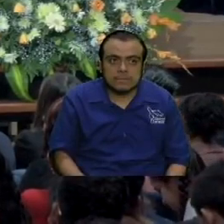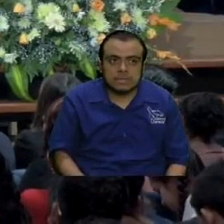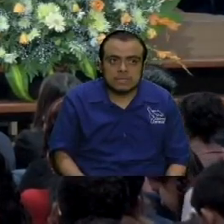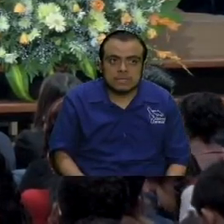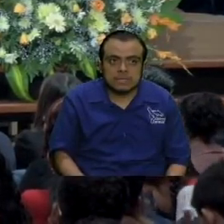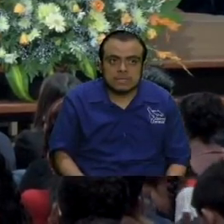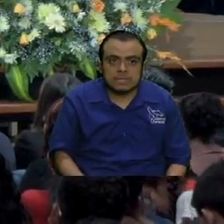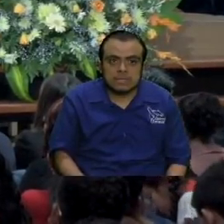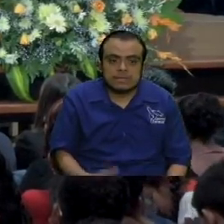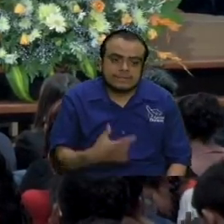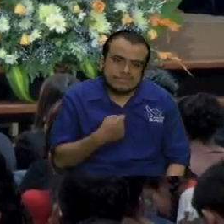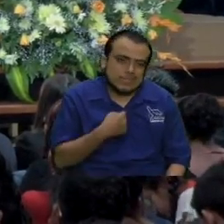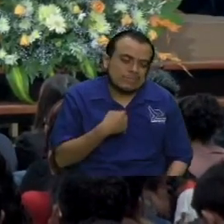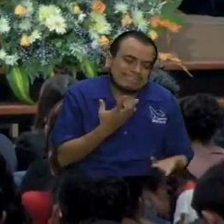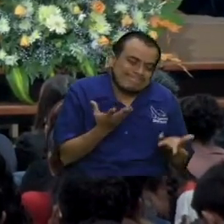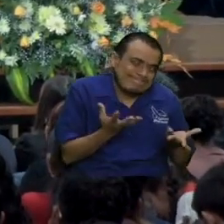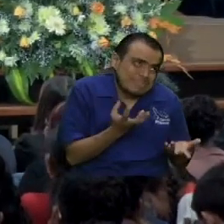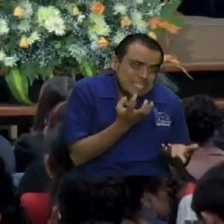me mosqueé un cachito